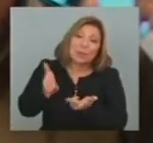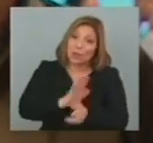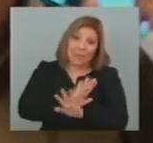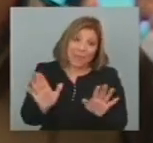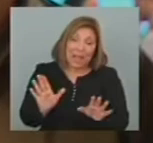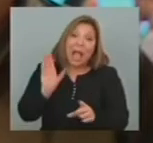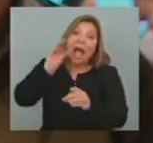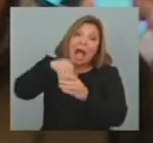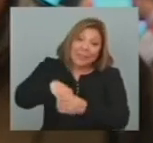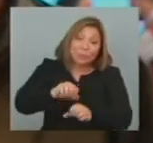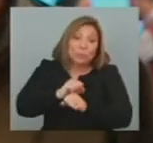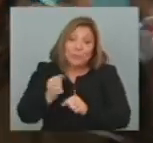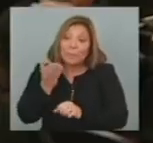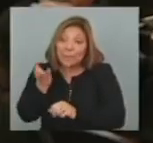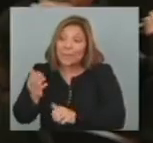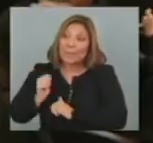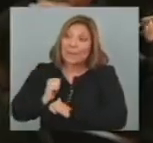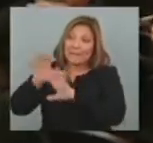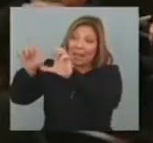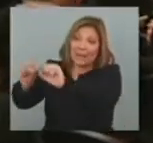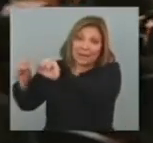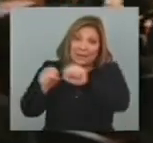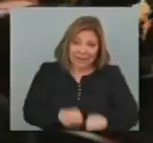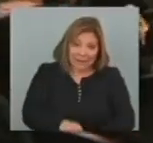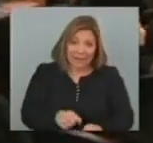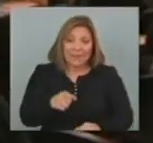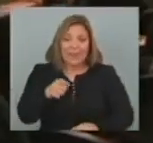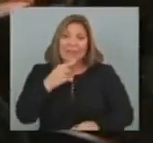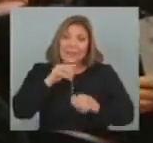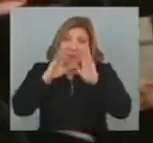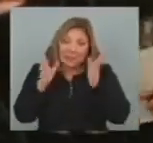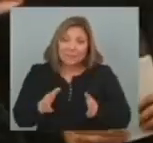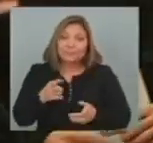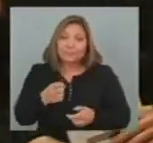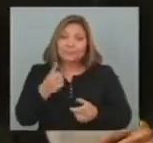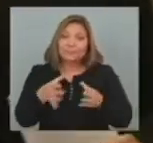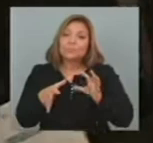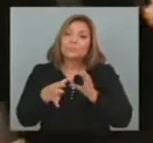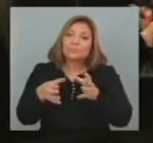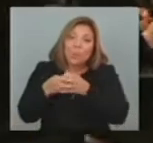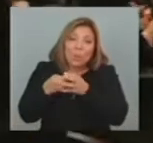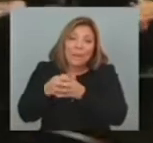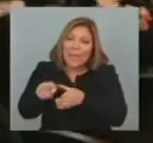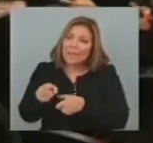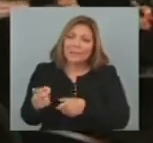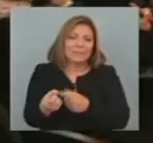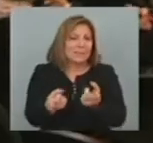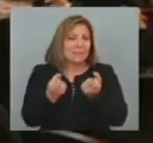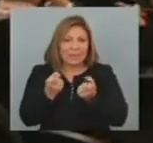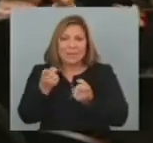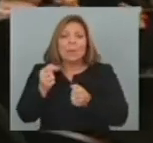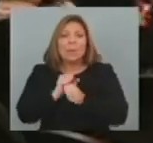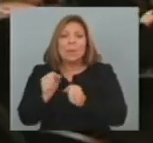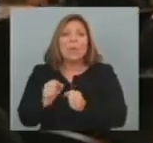ordenarle La conducción De un militar La institución Cree que Es una unidad Que es necesaria Va a servir En la